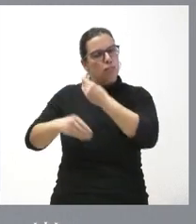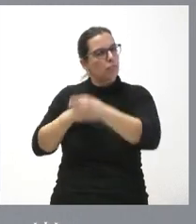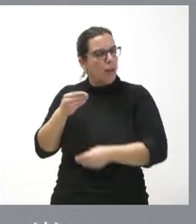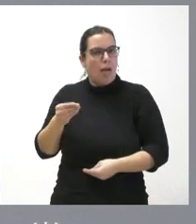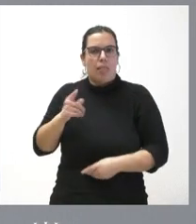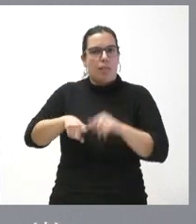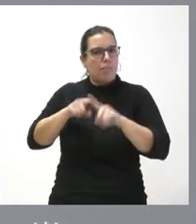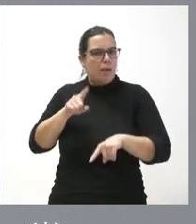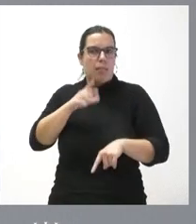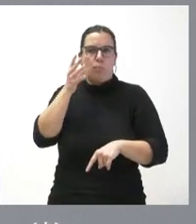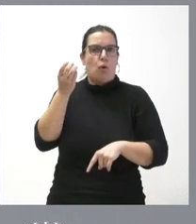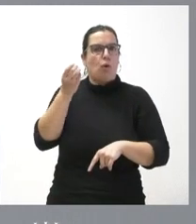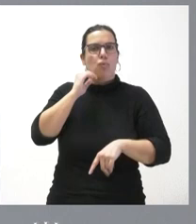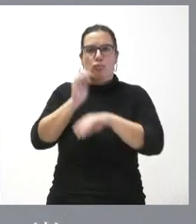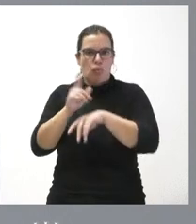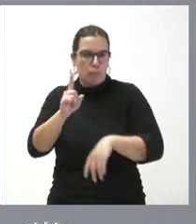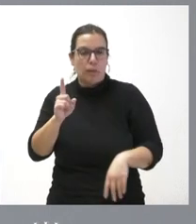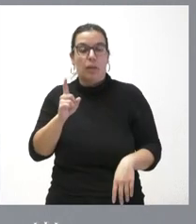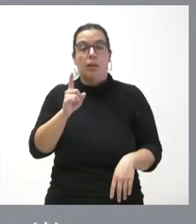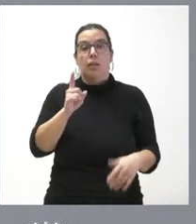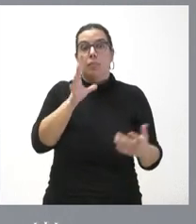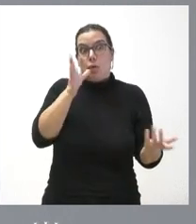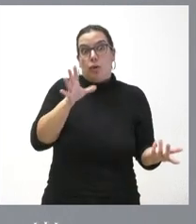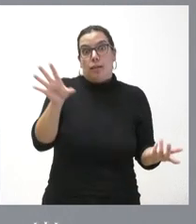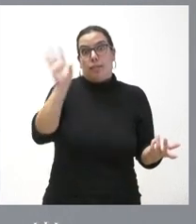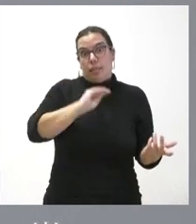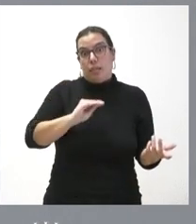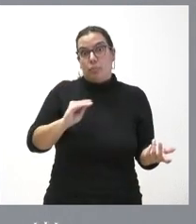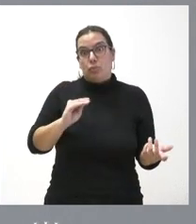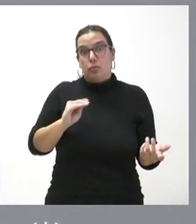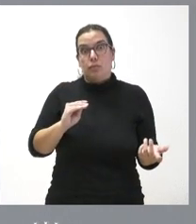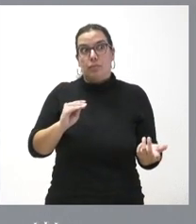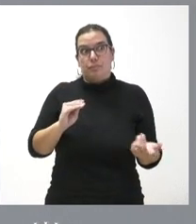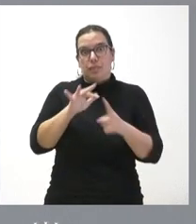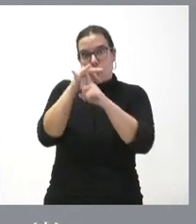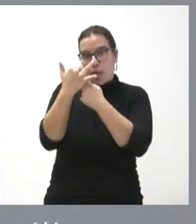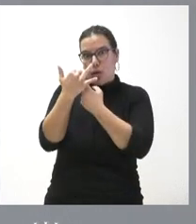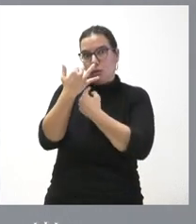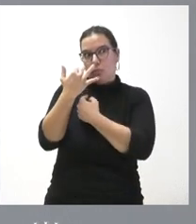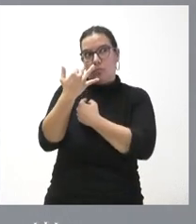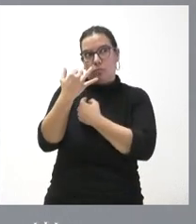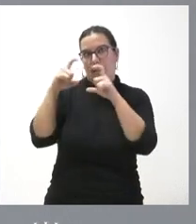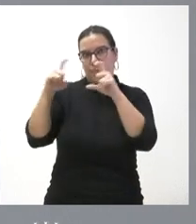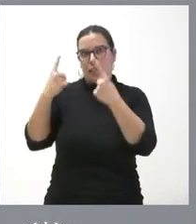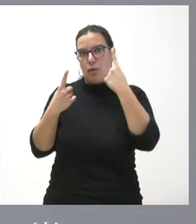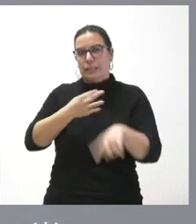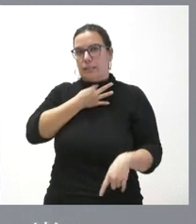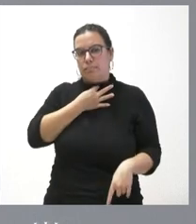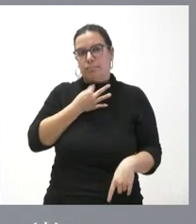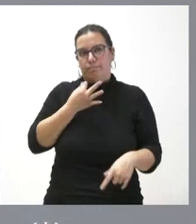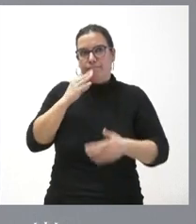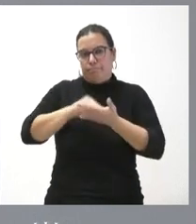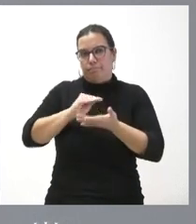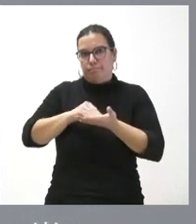por no finalizar la obra entendiendo como entendiendo y como entendemos las circunstancias que pasan muchos contratistas en muchas administraciones públicas